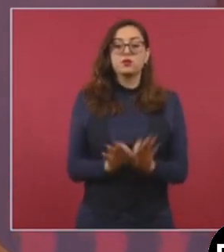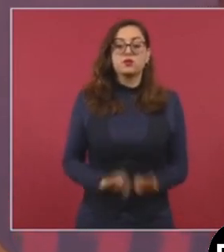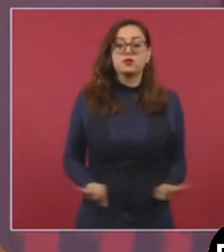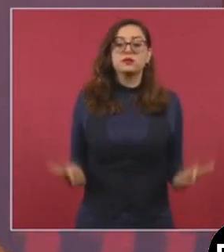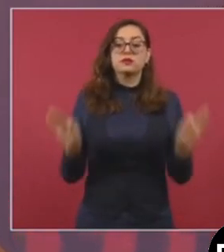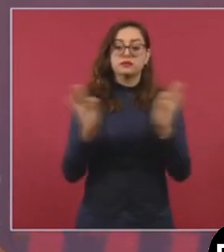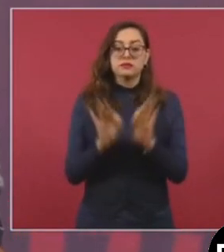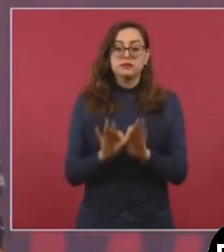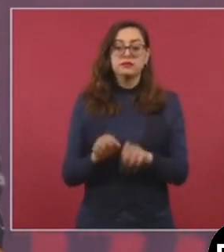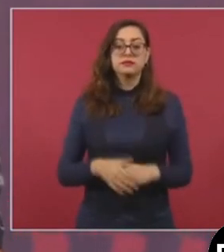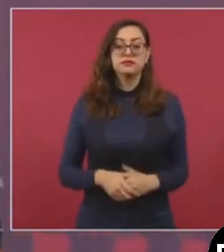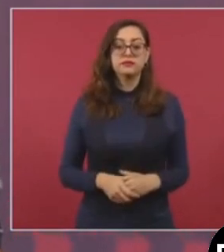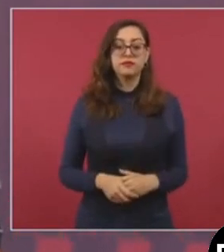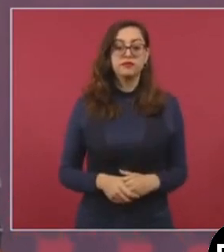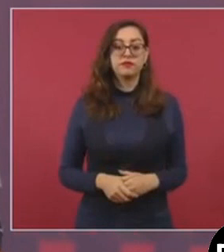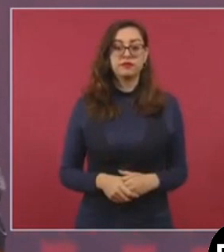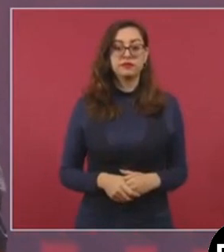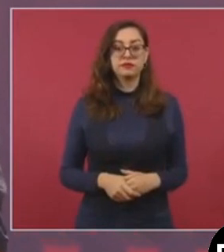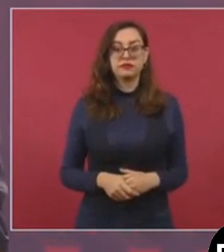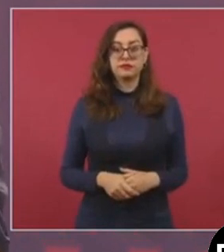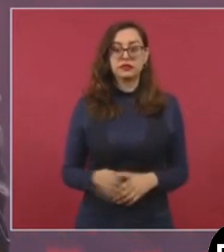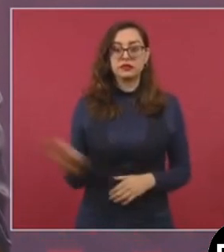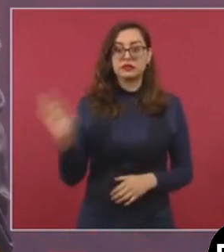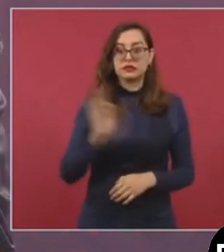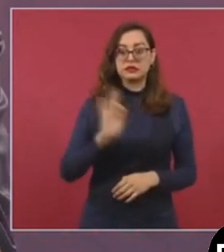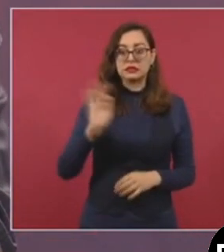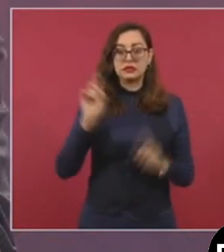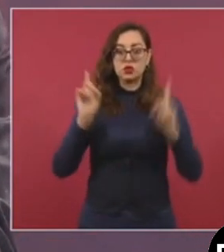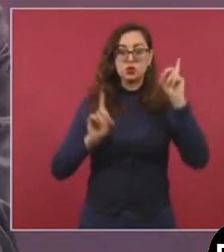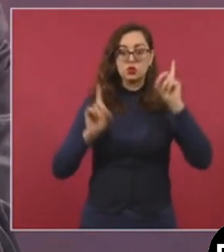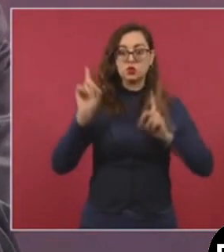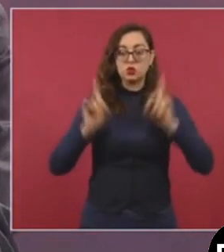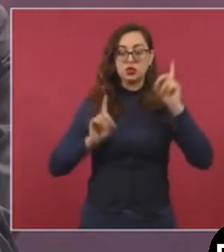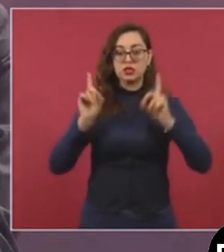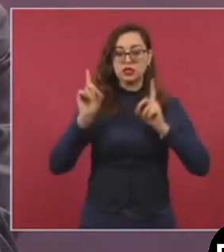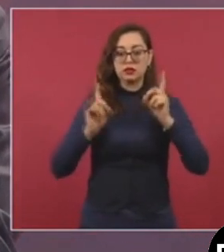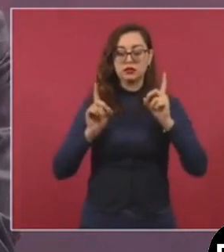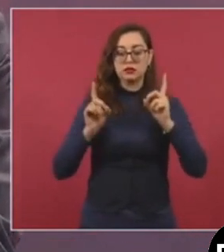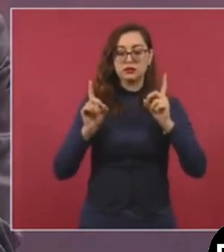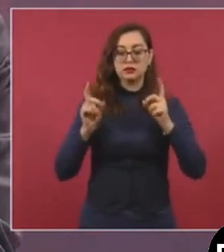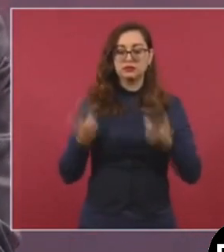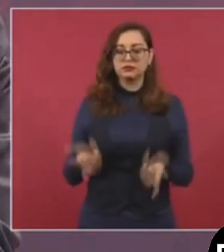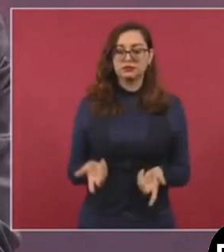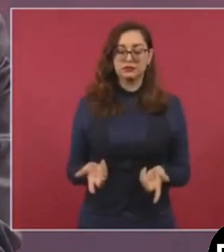que quede la sospecha, es público notorio